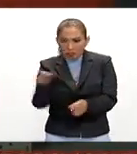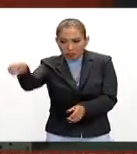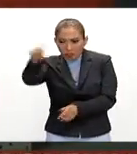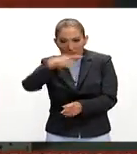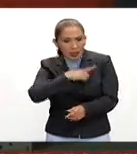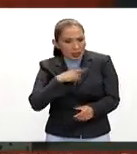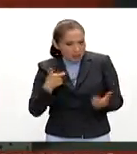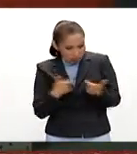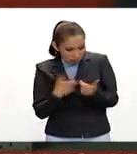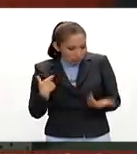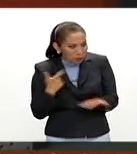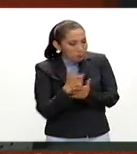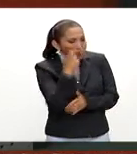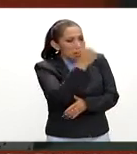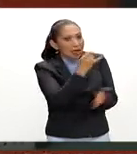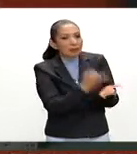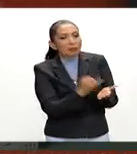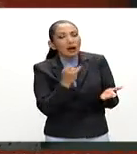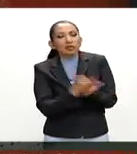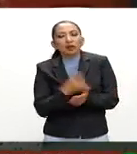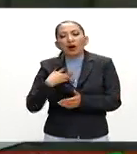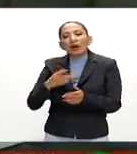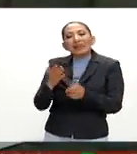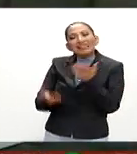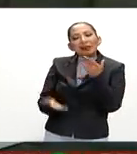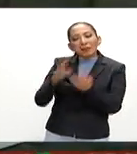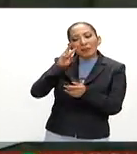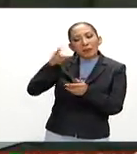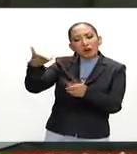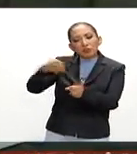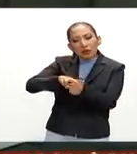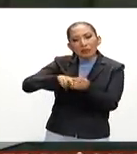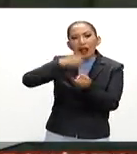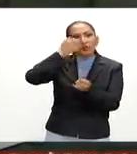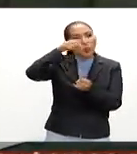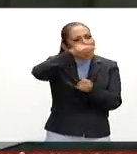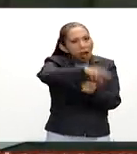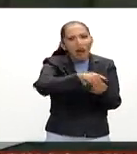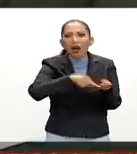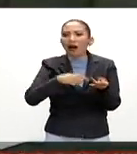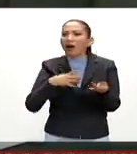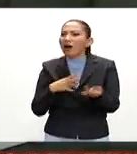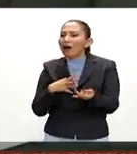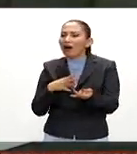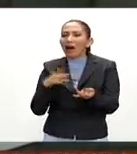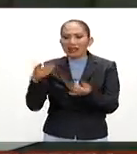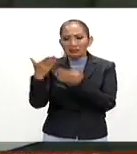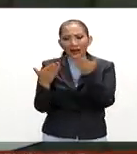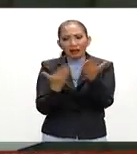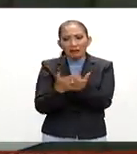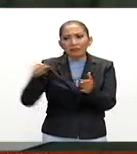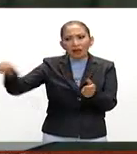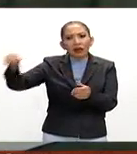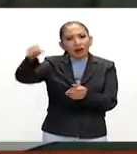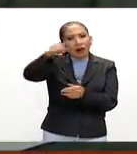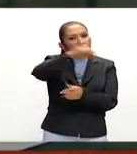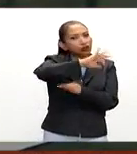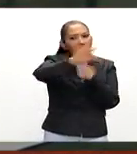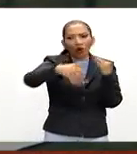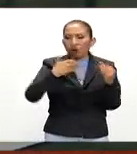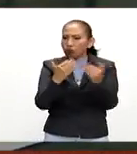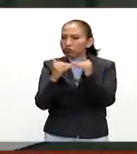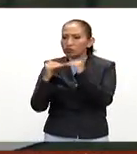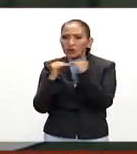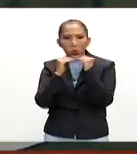no nos gusta muchas veces pero lo tenemos que hacer lo vemos reflejado en hospitales en escuelas en aquellos servicios que todos